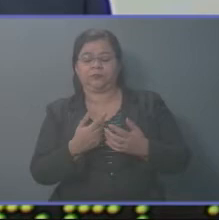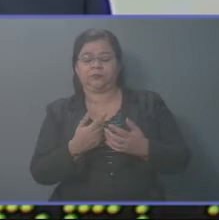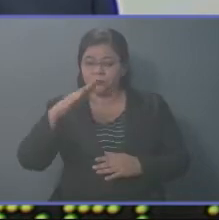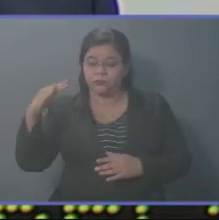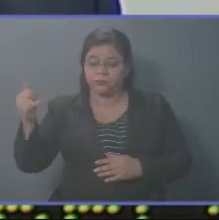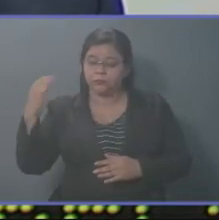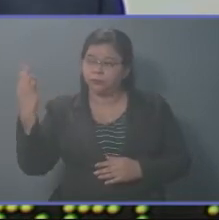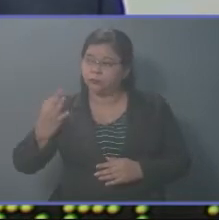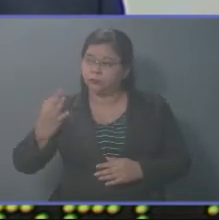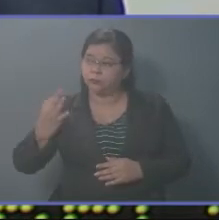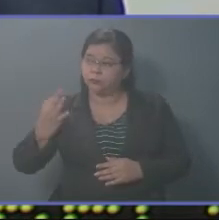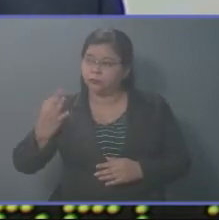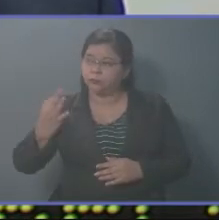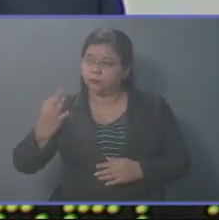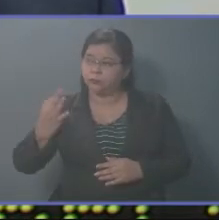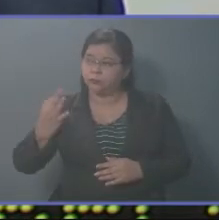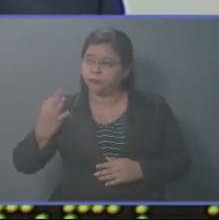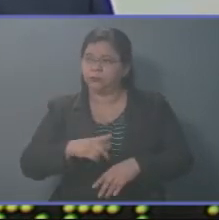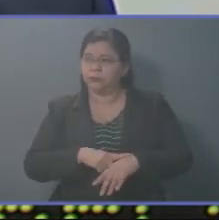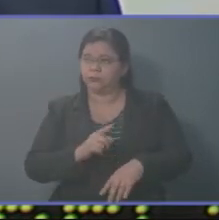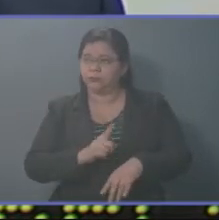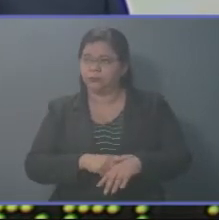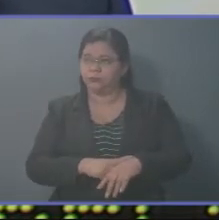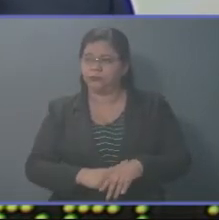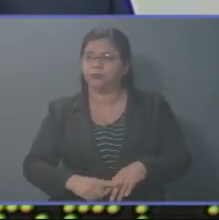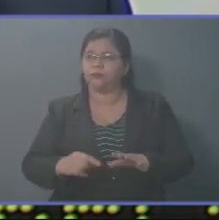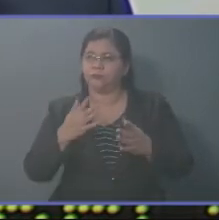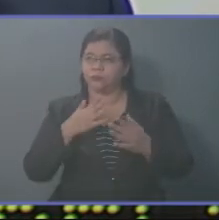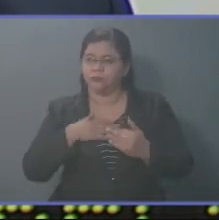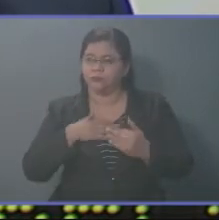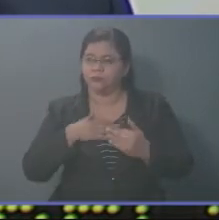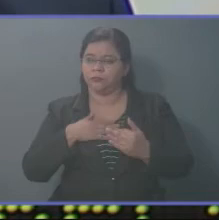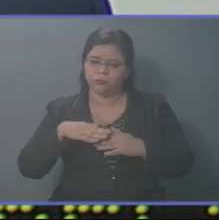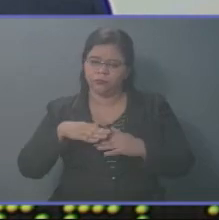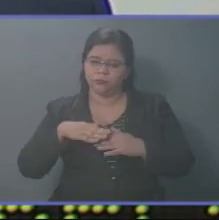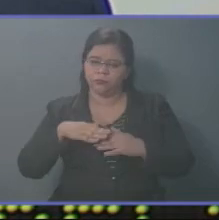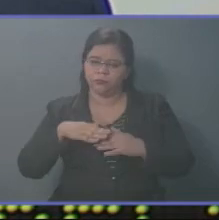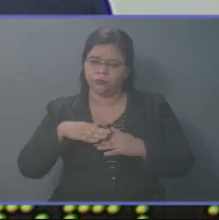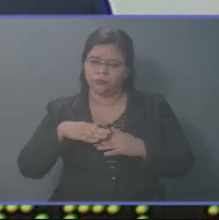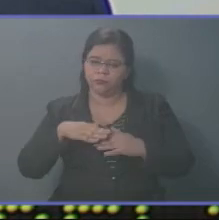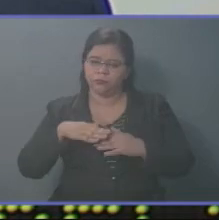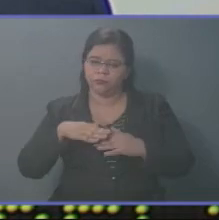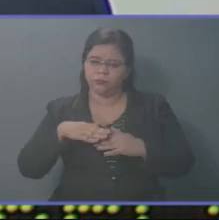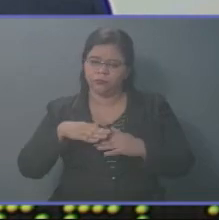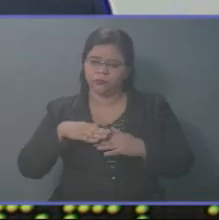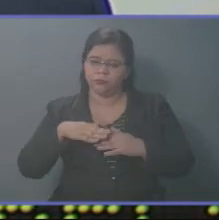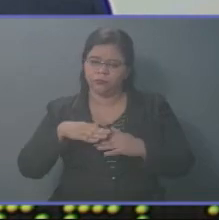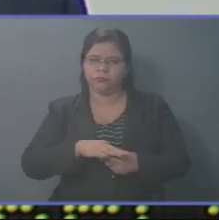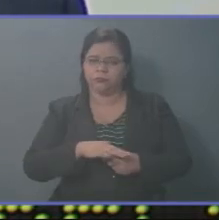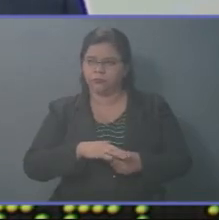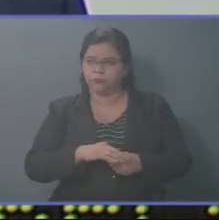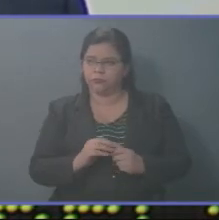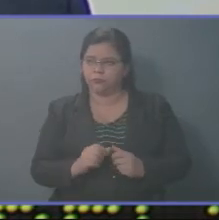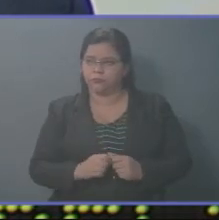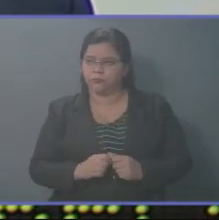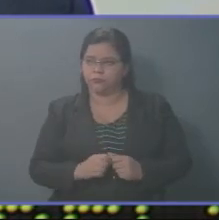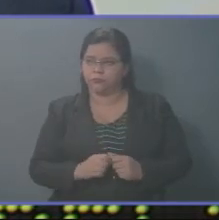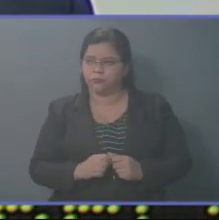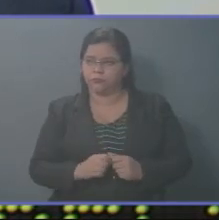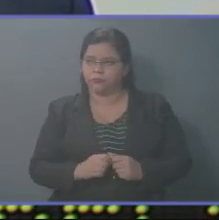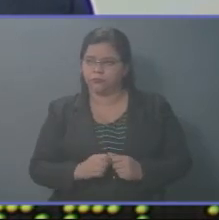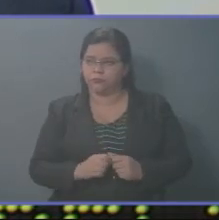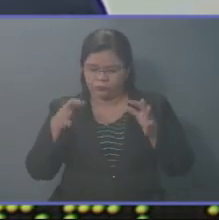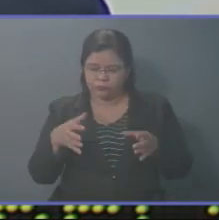que los necesita hoy más que nunca. Y me reservo, por favor, el uso de la palabra después de la aprobación o la lectura del